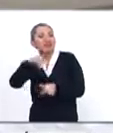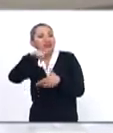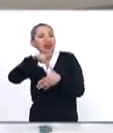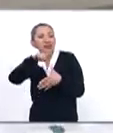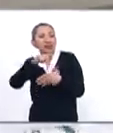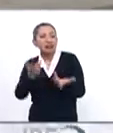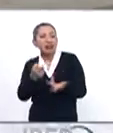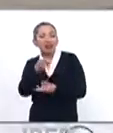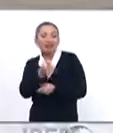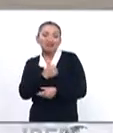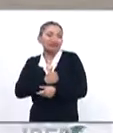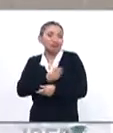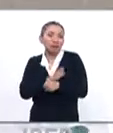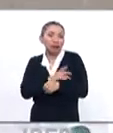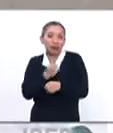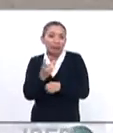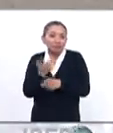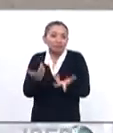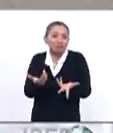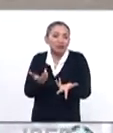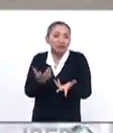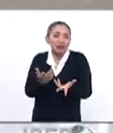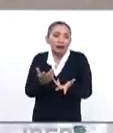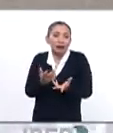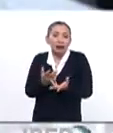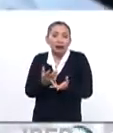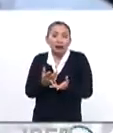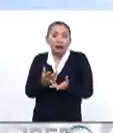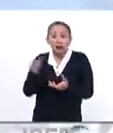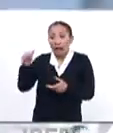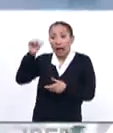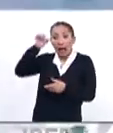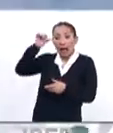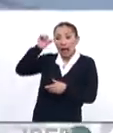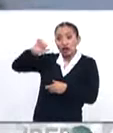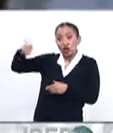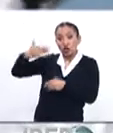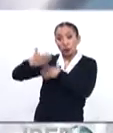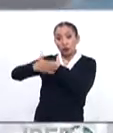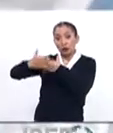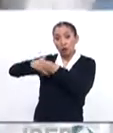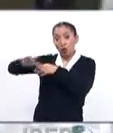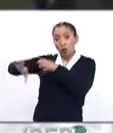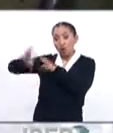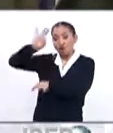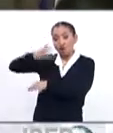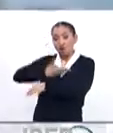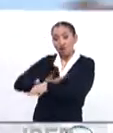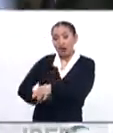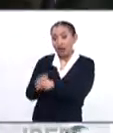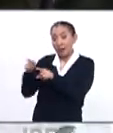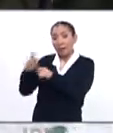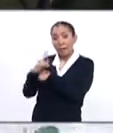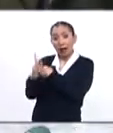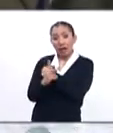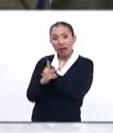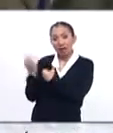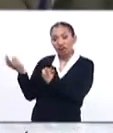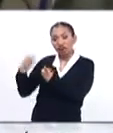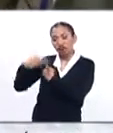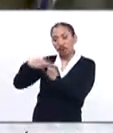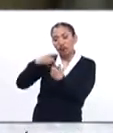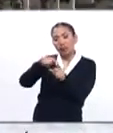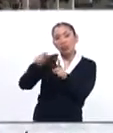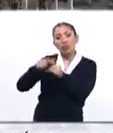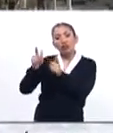Latina. Me digo que es desafortunado, ¿no? Porque en Asia, por ejemplo, tenemos otras lecciones y otra manera de que los países se integran